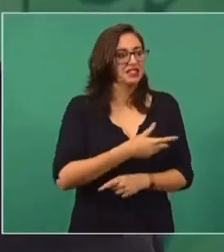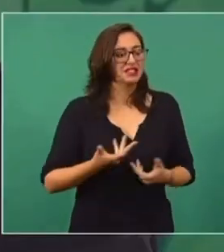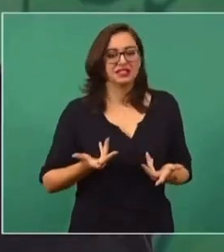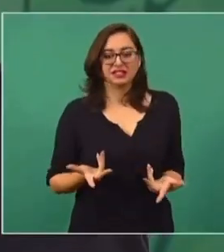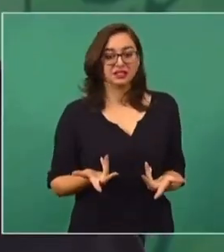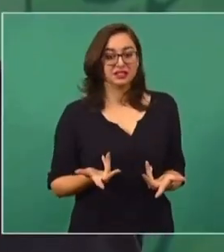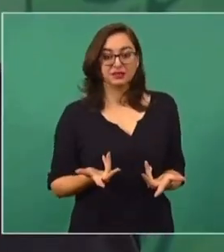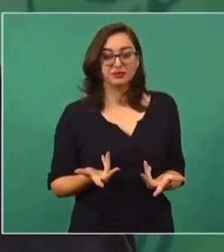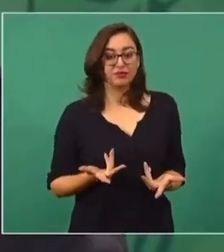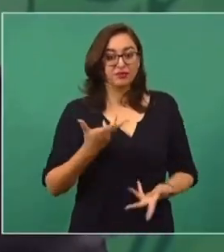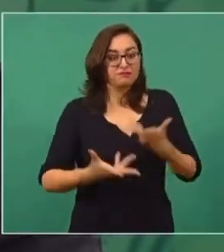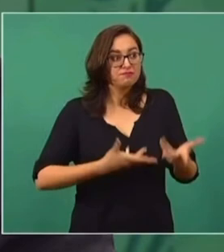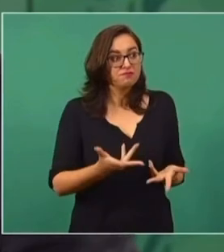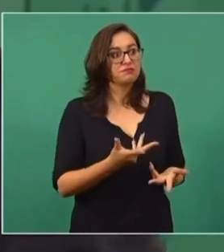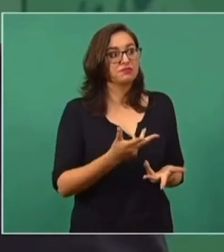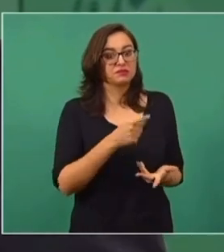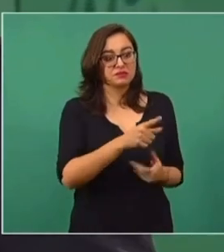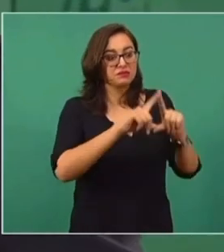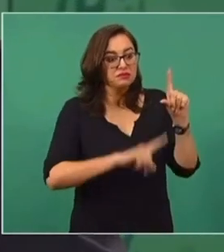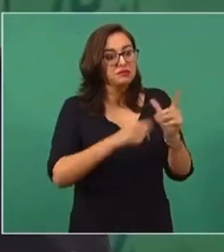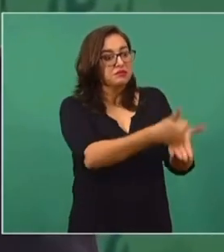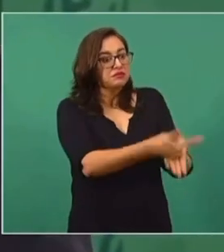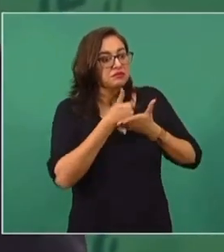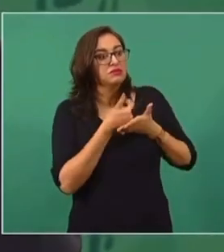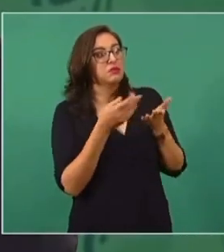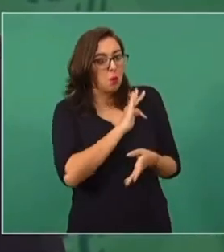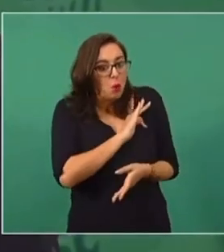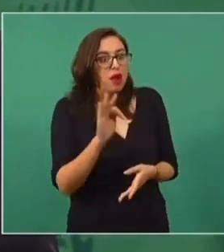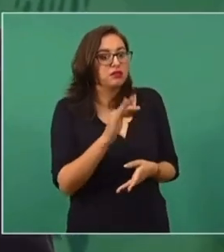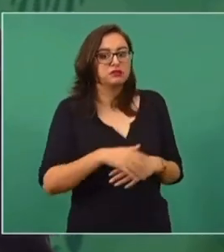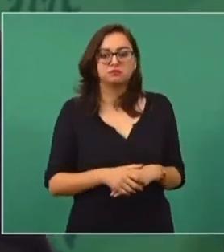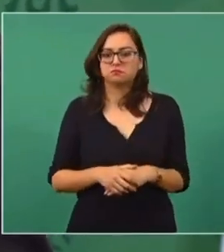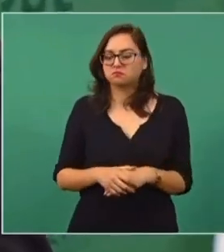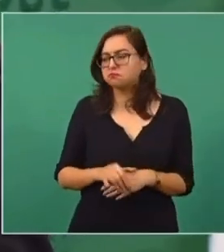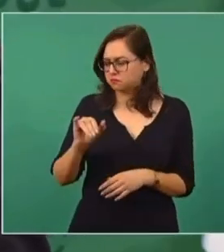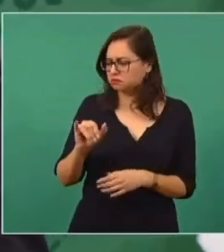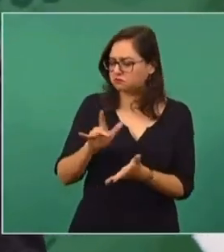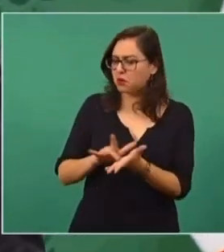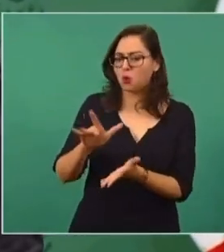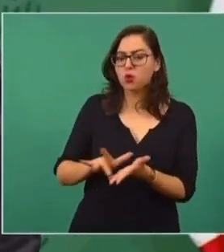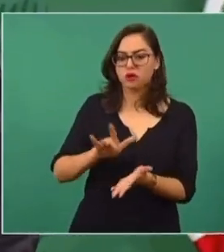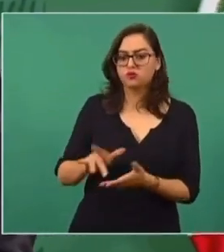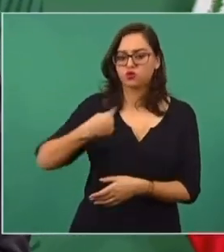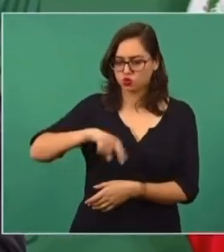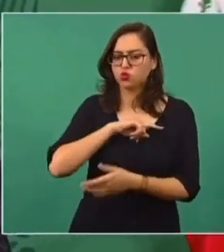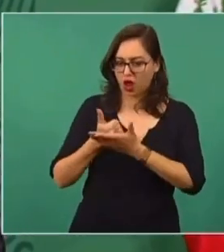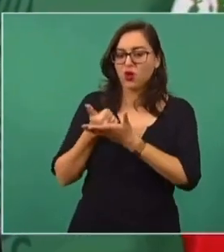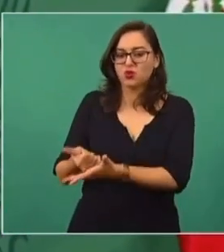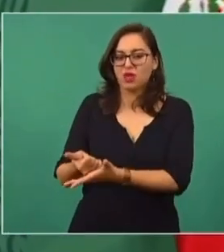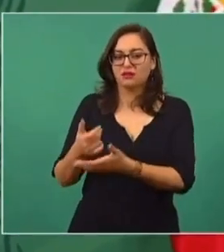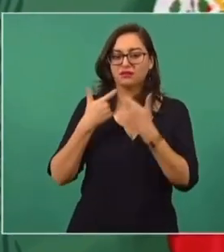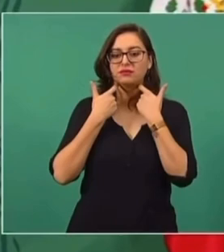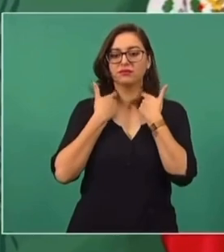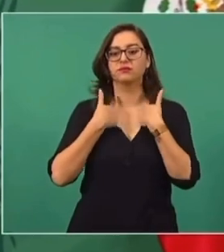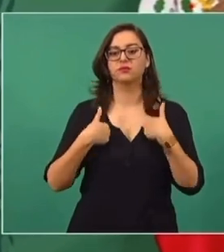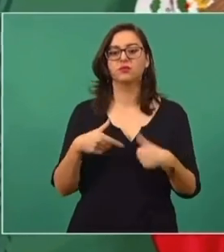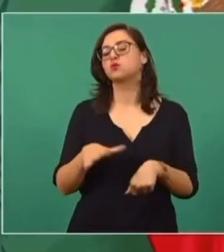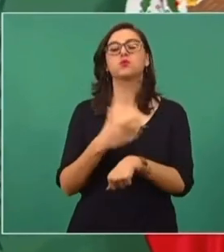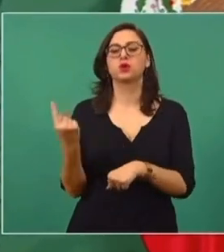nos puedes o nos pueden ayudar? Y le digo, cuenta con nosotros, cuenta con nosotros porque eso